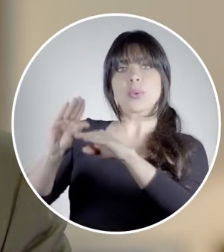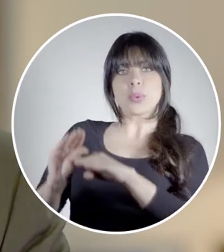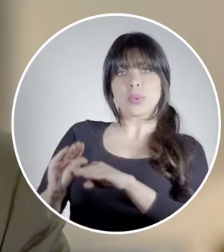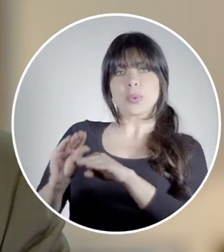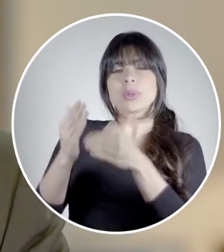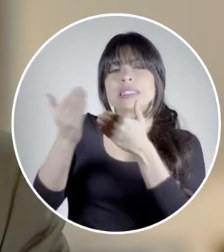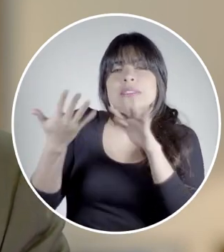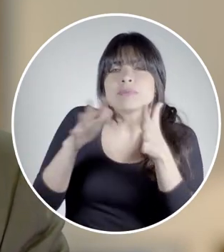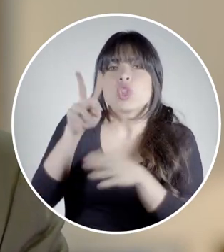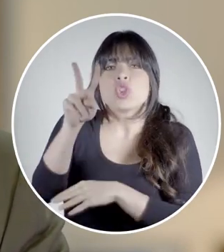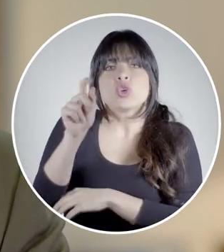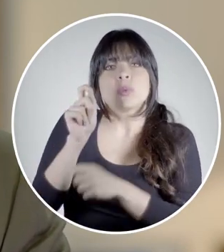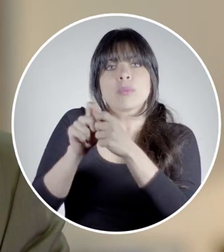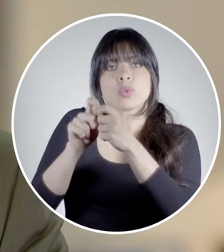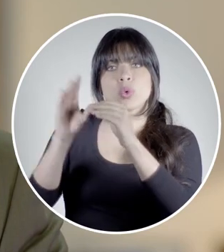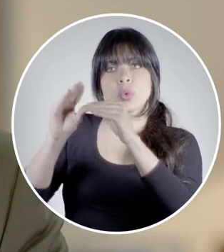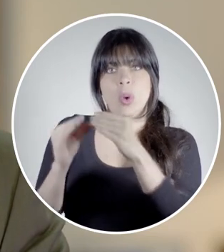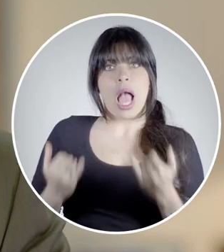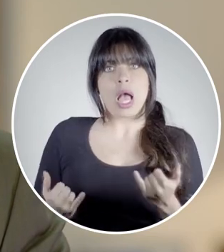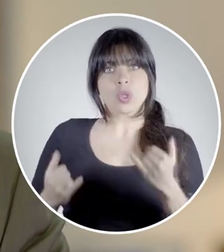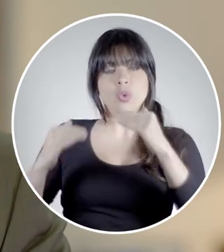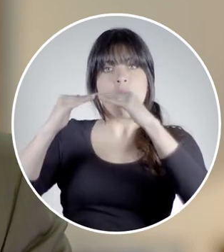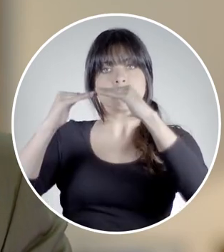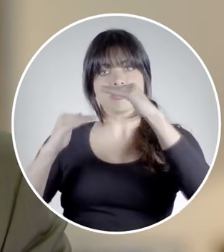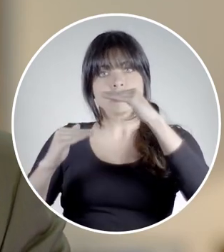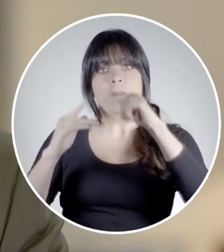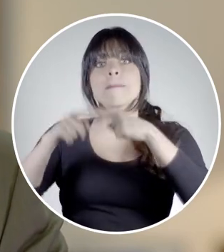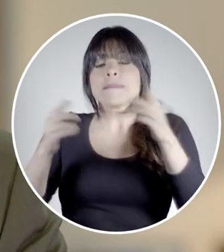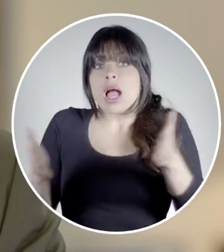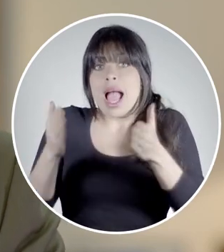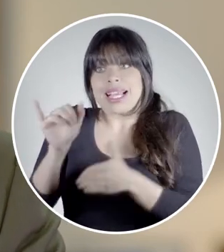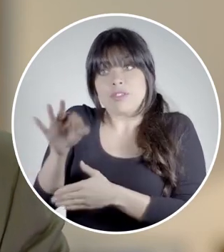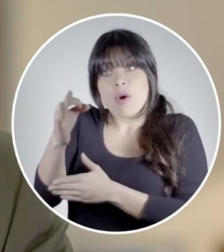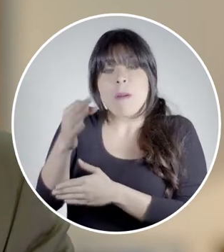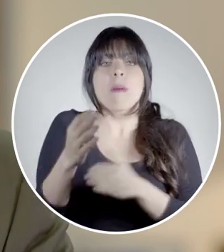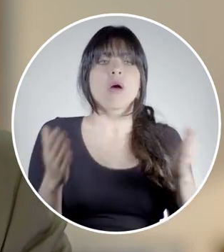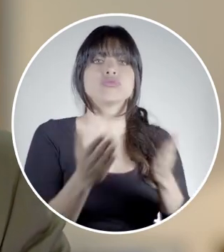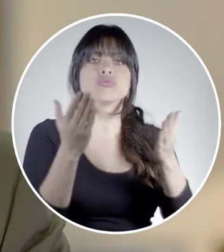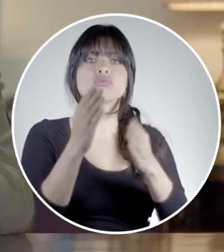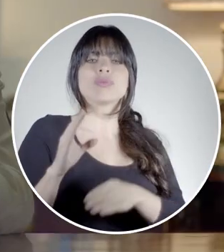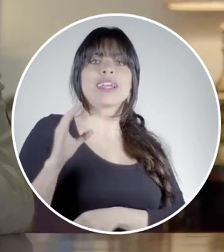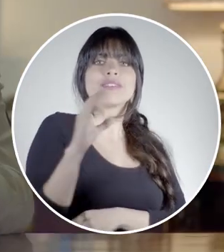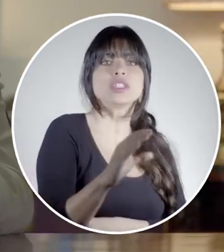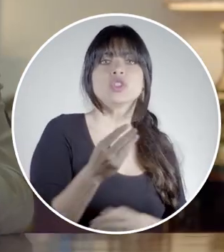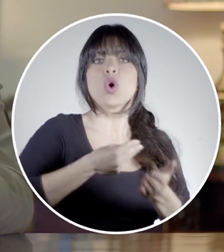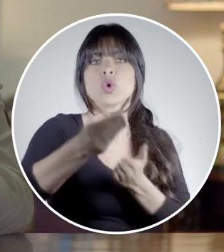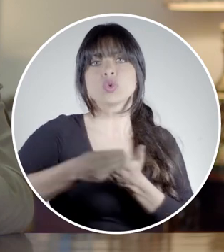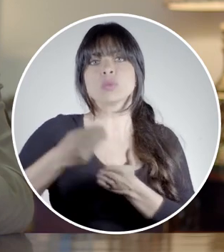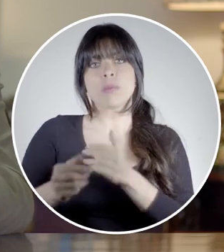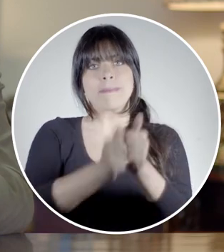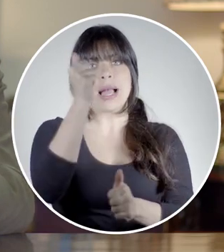interés disminuyan cerca de dos puntos del promedio vigente actual y se incentive de esta manera la inversión y el consumo.